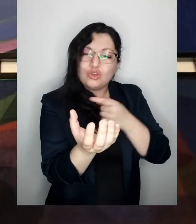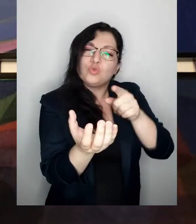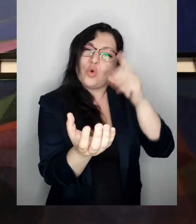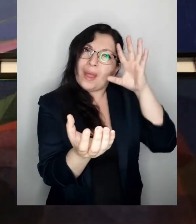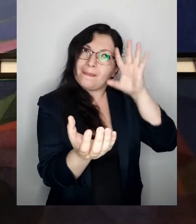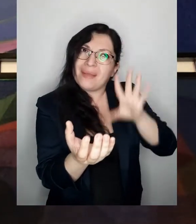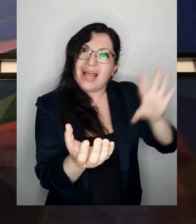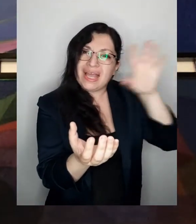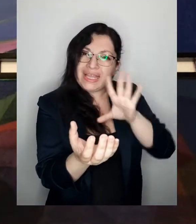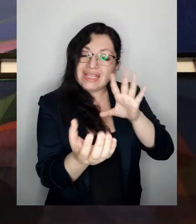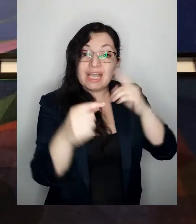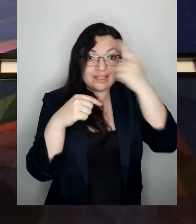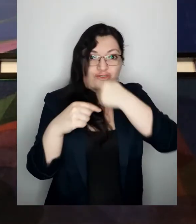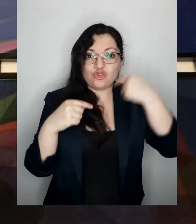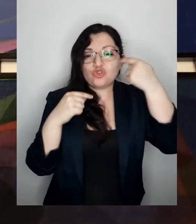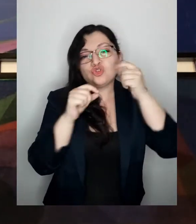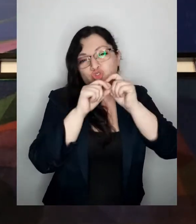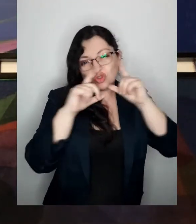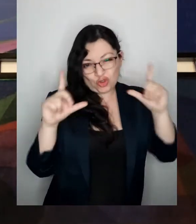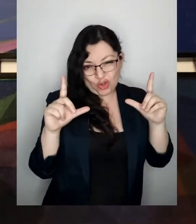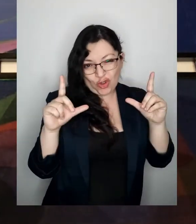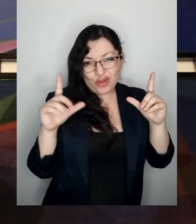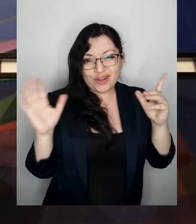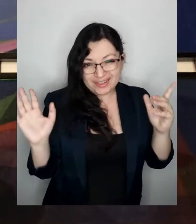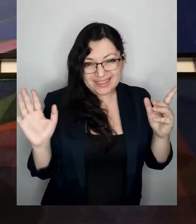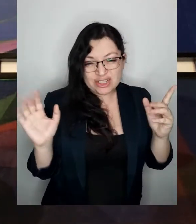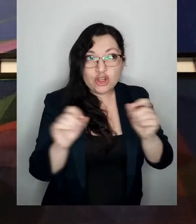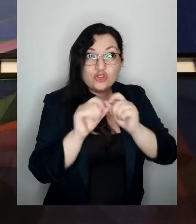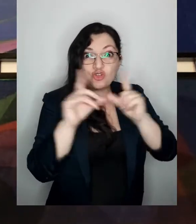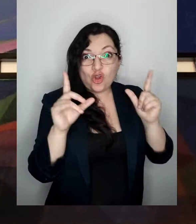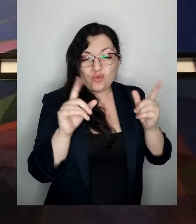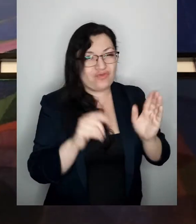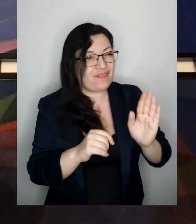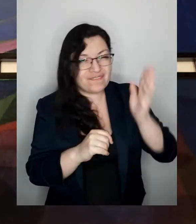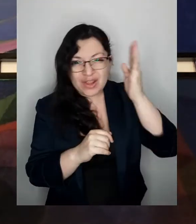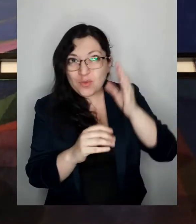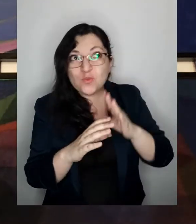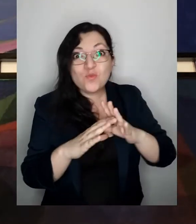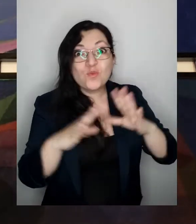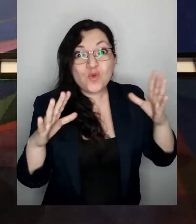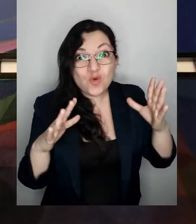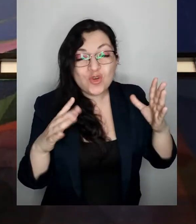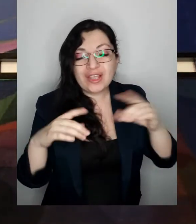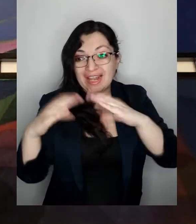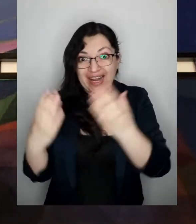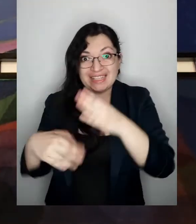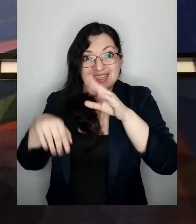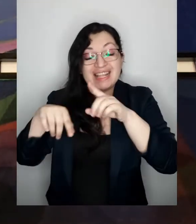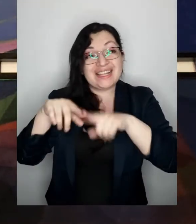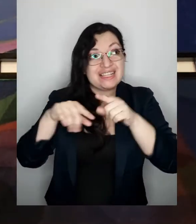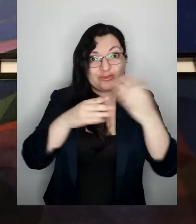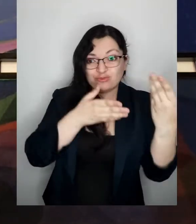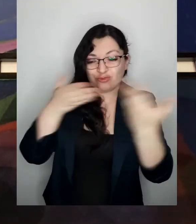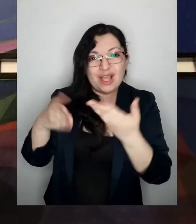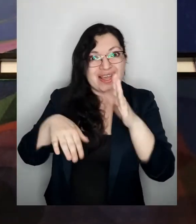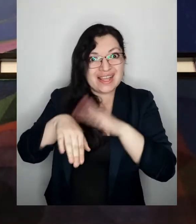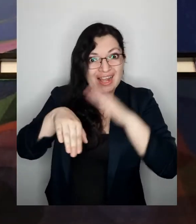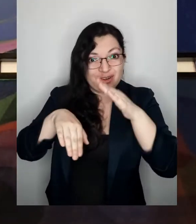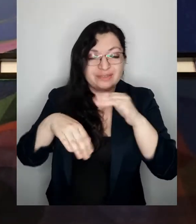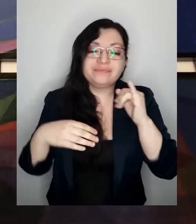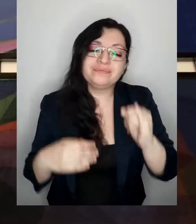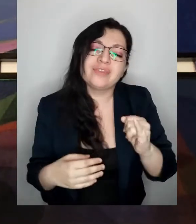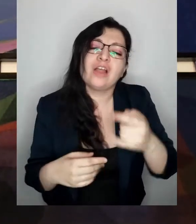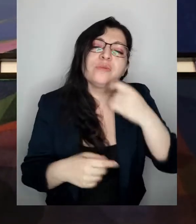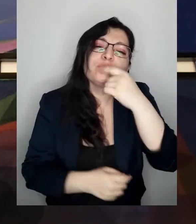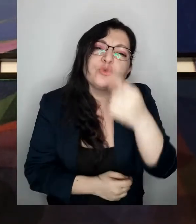imaginas que tu cara fuese el sol nuestra estrella que es tan brillante que entrega su calor a la tierra y la pregunta